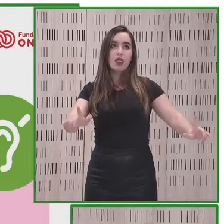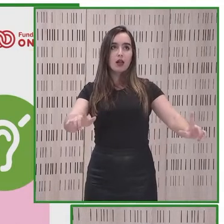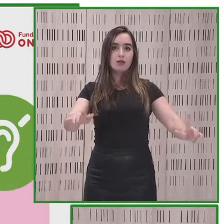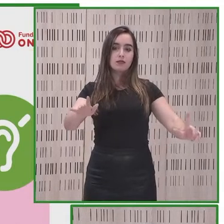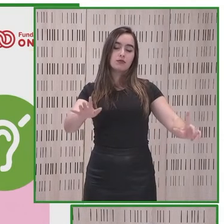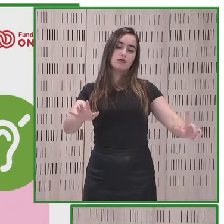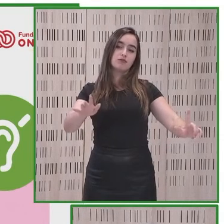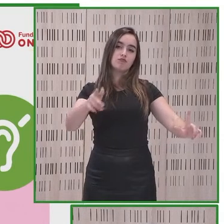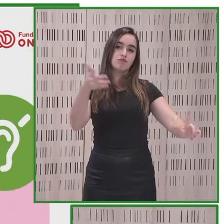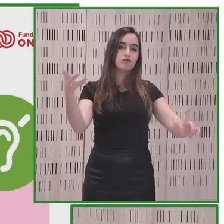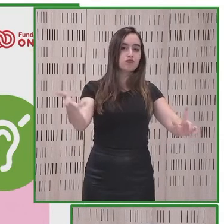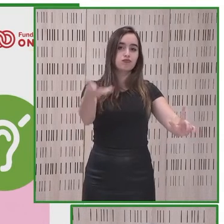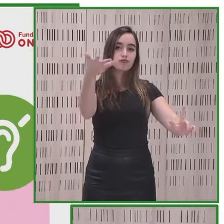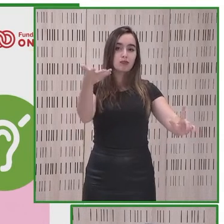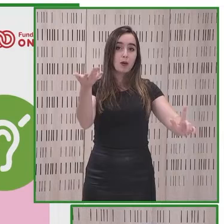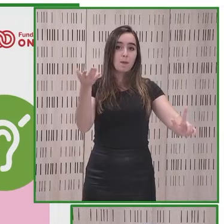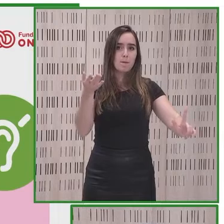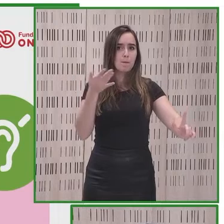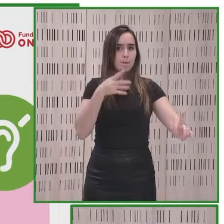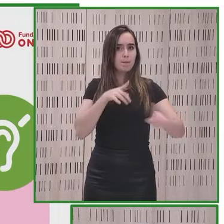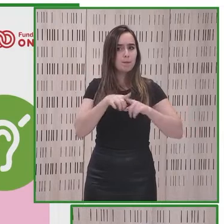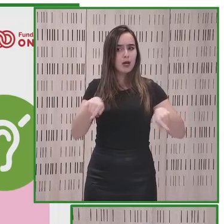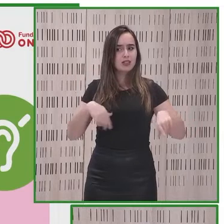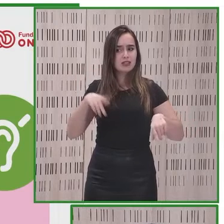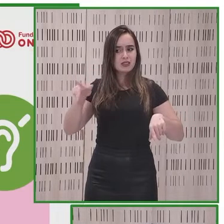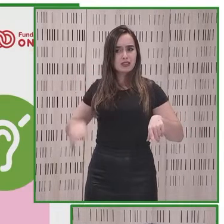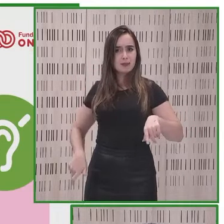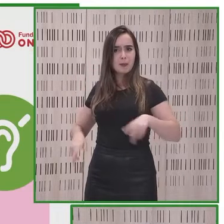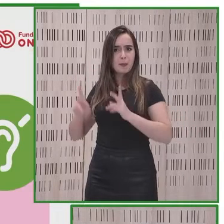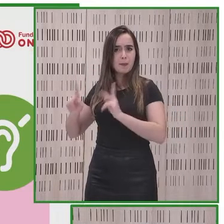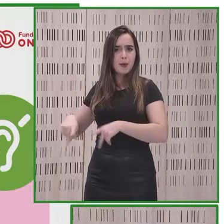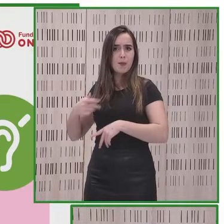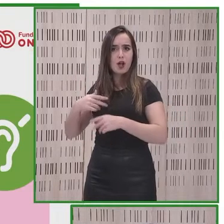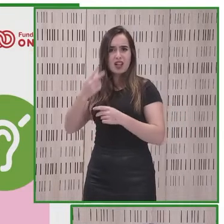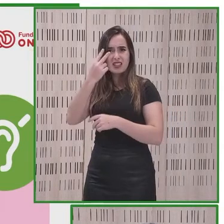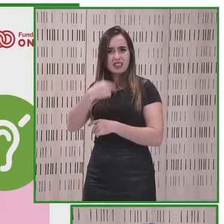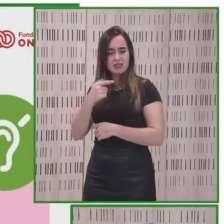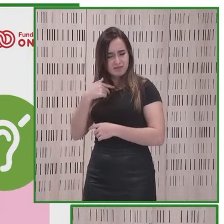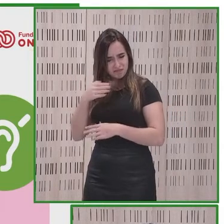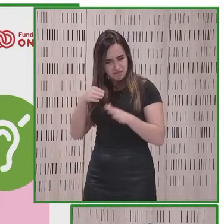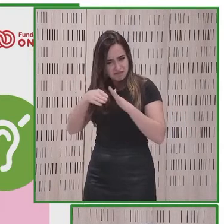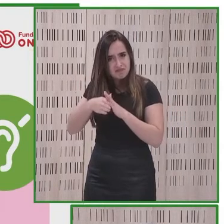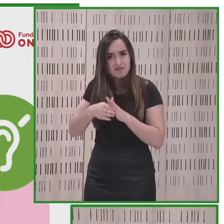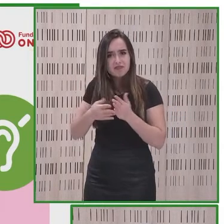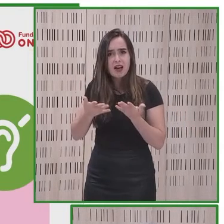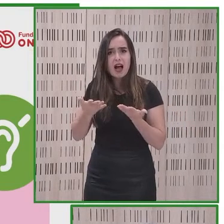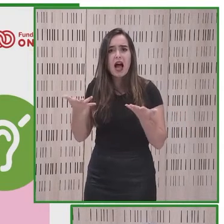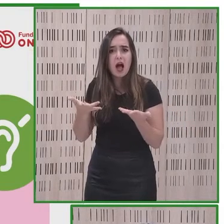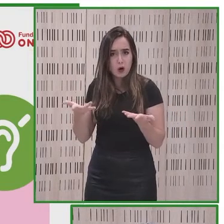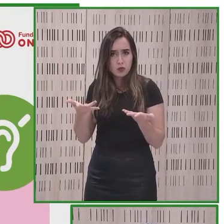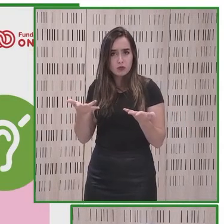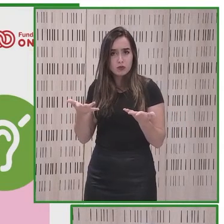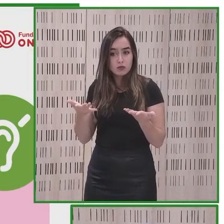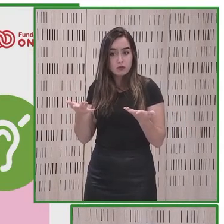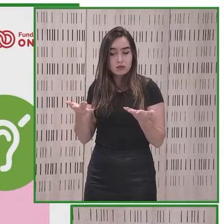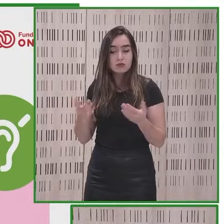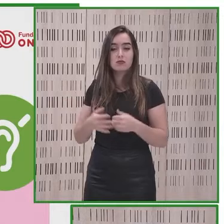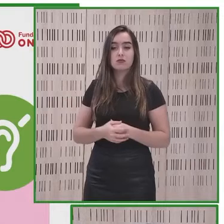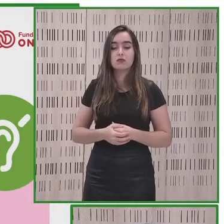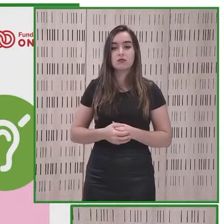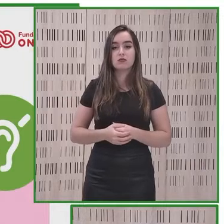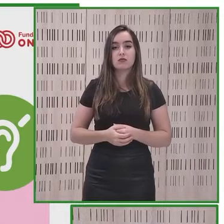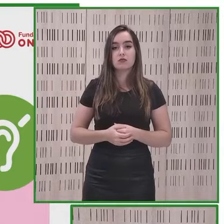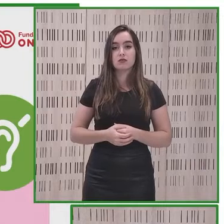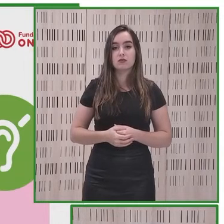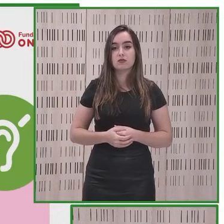va a poder navegar en el metaverso como va a poder ser una persona dentro del metaverso si no desarrollamos por ejemplo